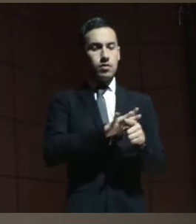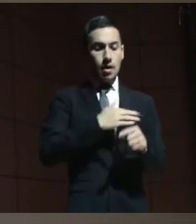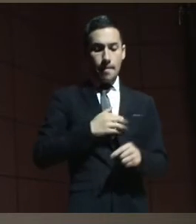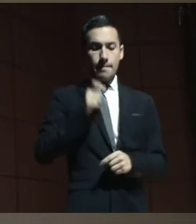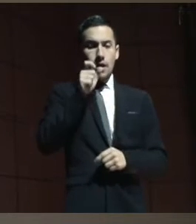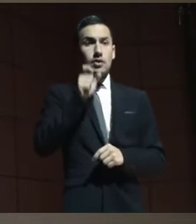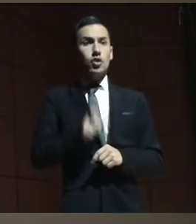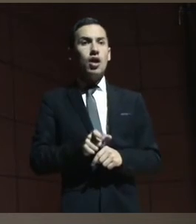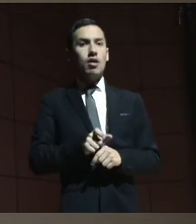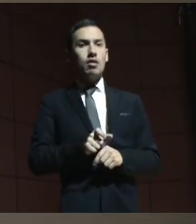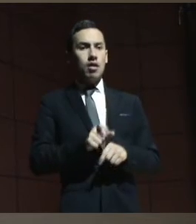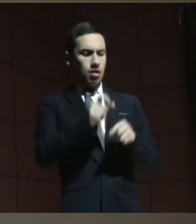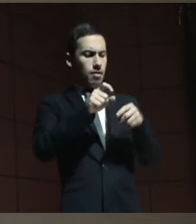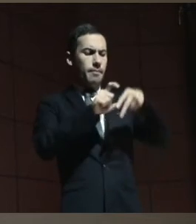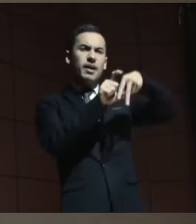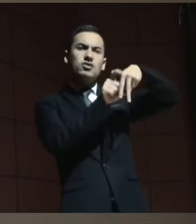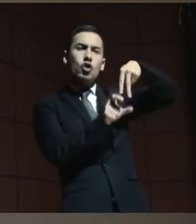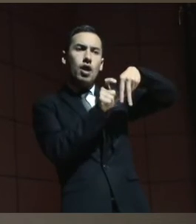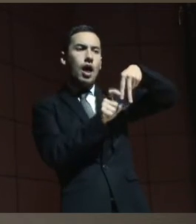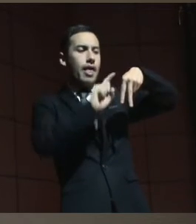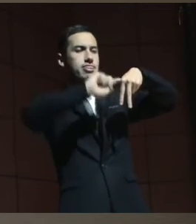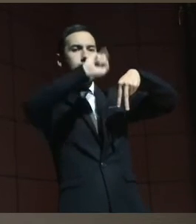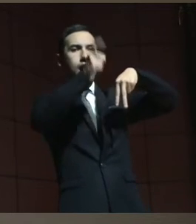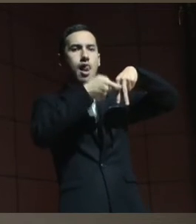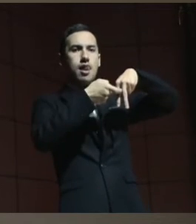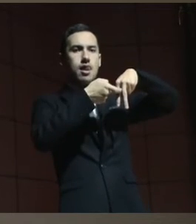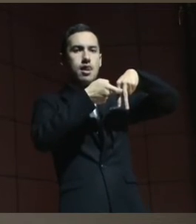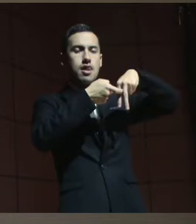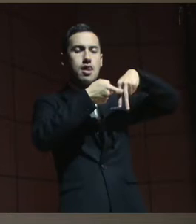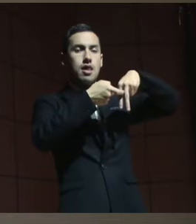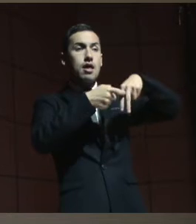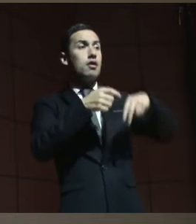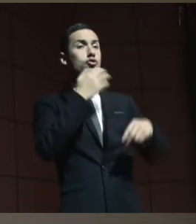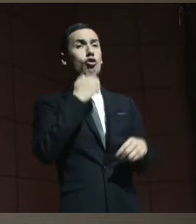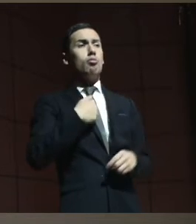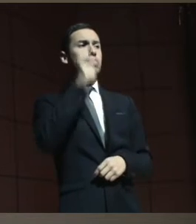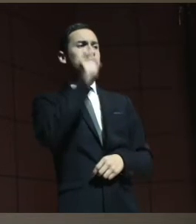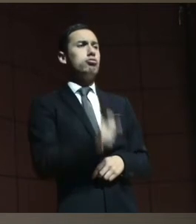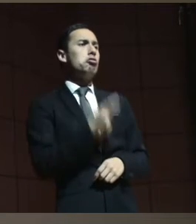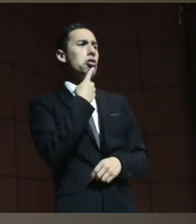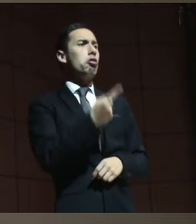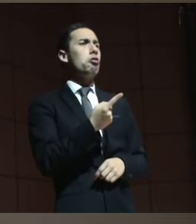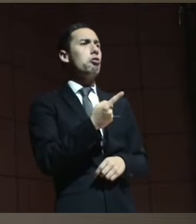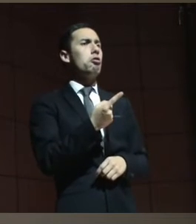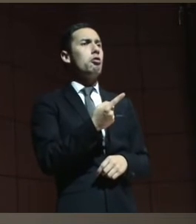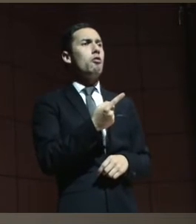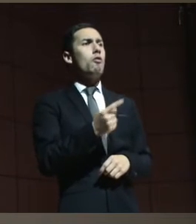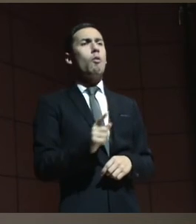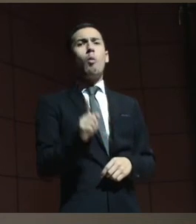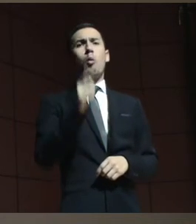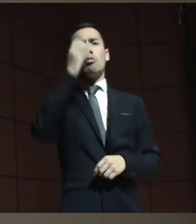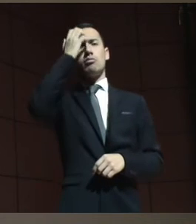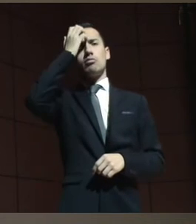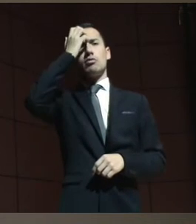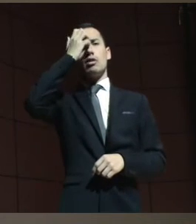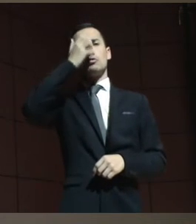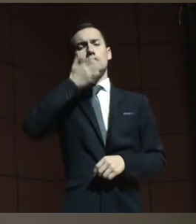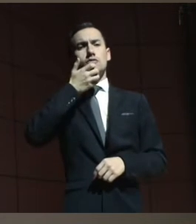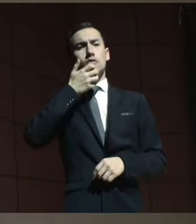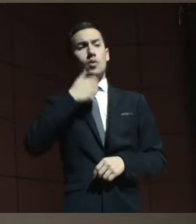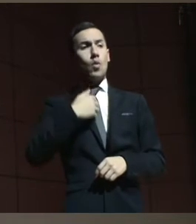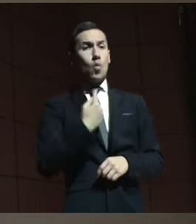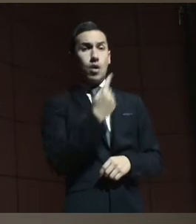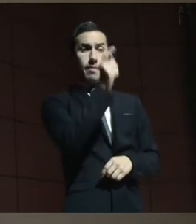integral, que nadie puede definir lo que una persona es y que nadie puede establecer que con un diagnóstico una